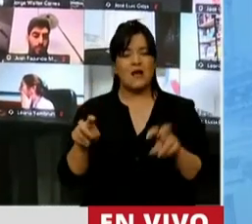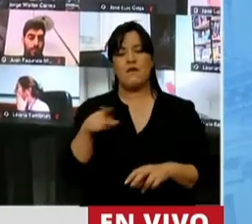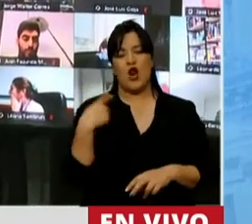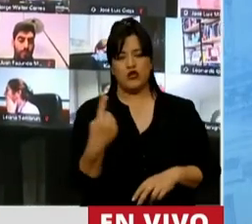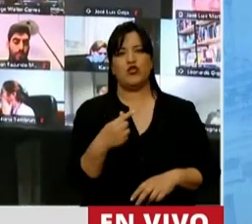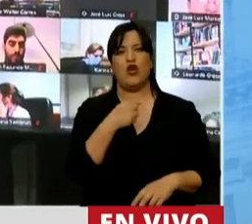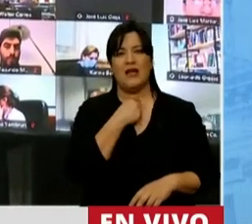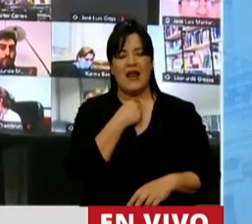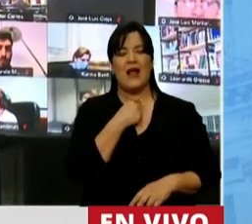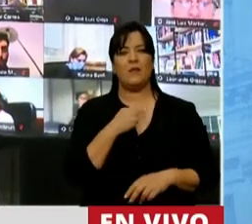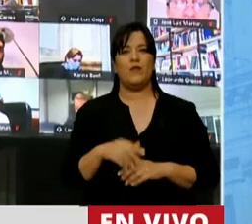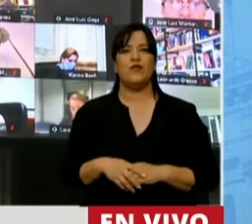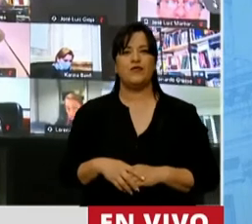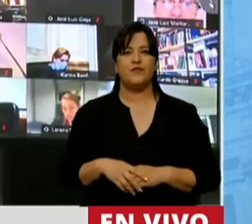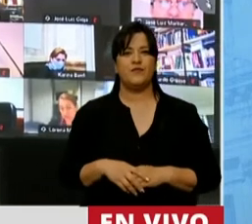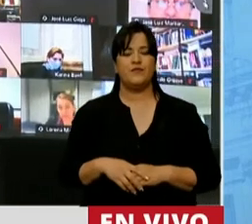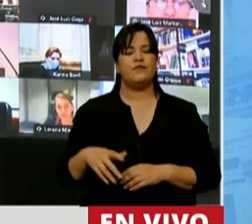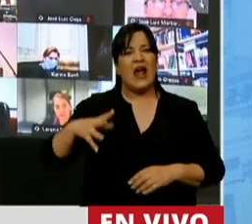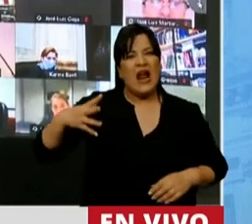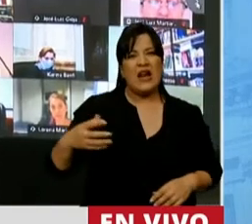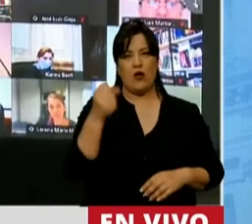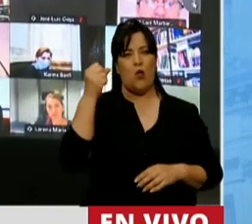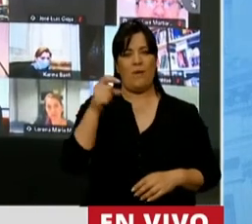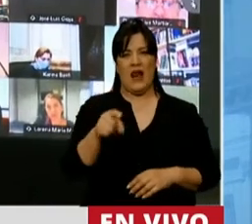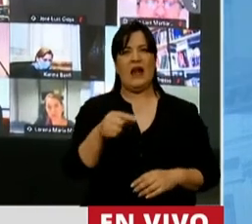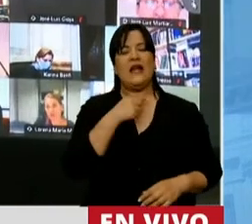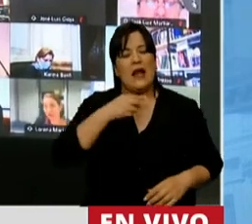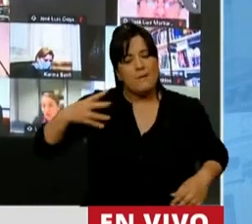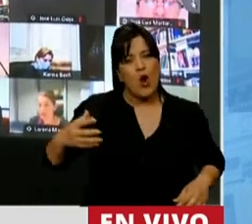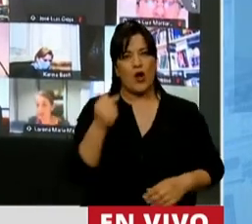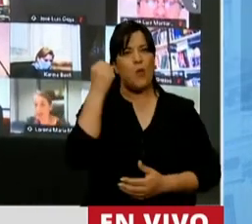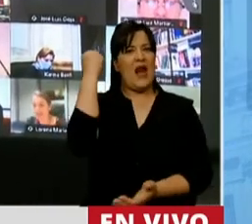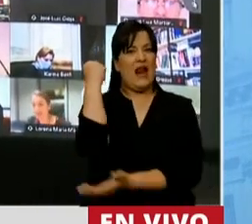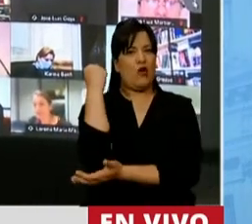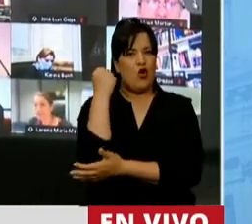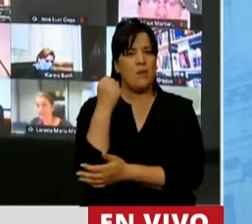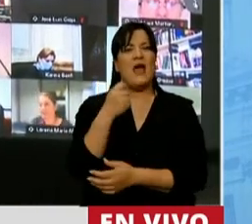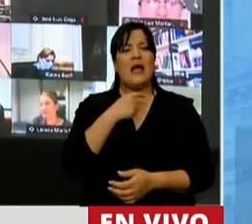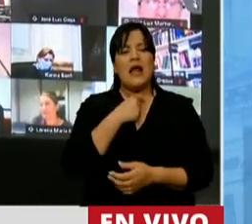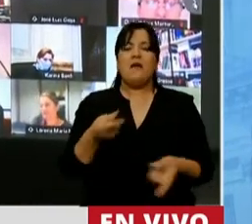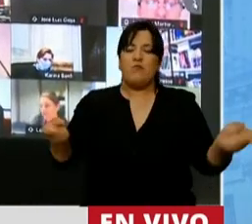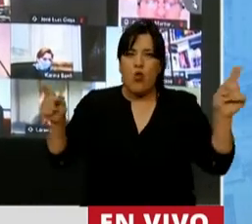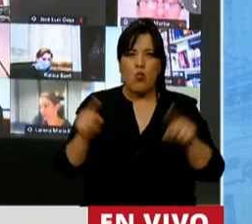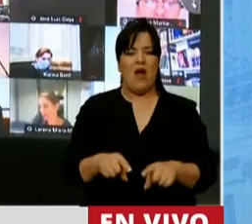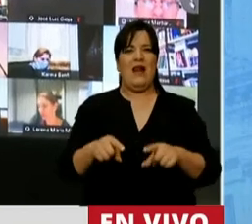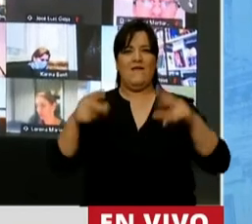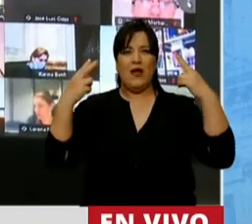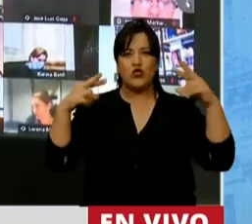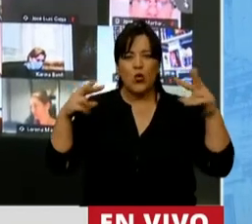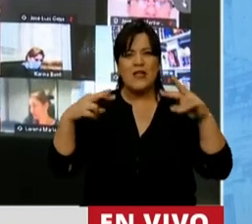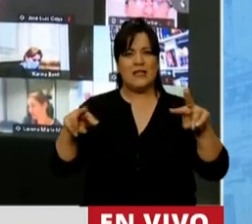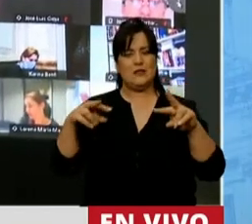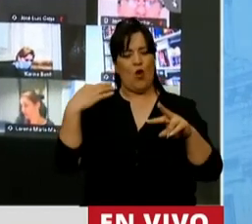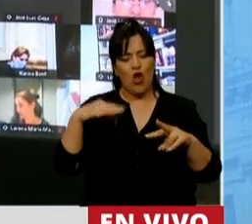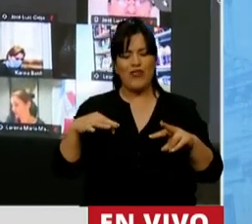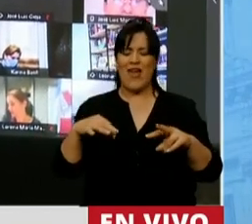recuperar. Queremos recuperar la economía. Queremos recuperar que el turismo vuelva a